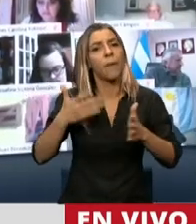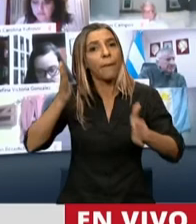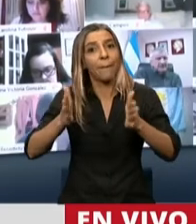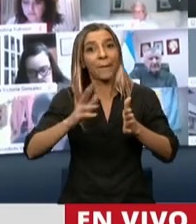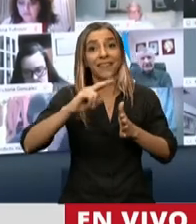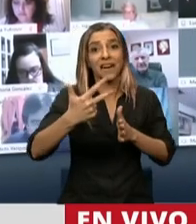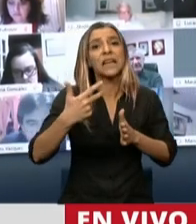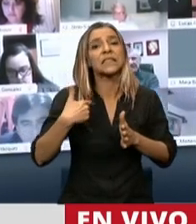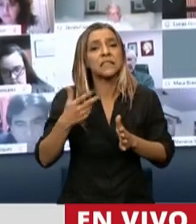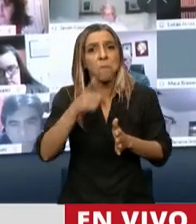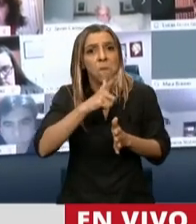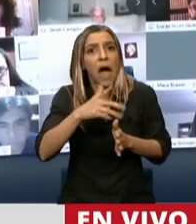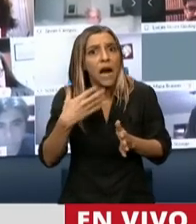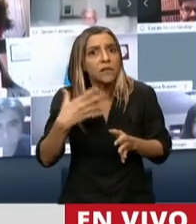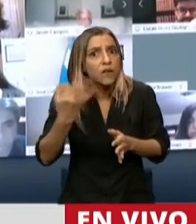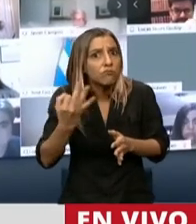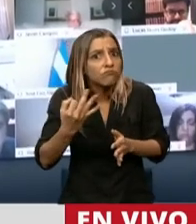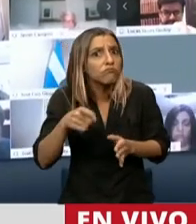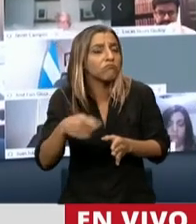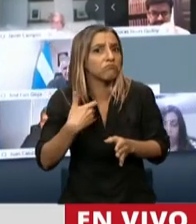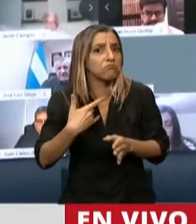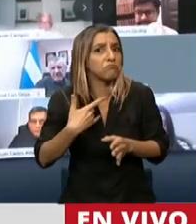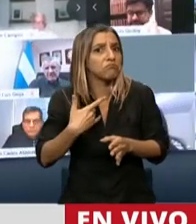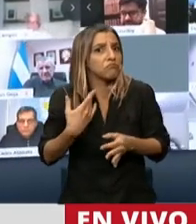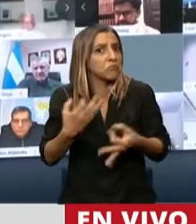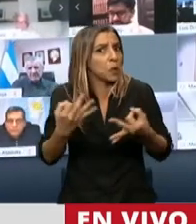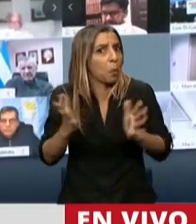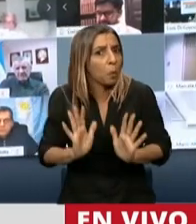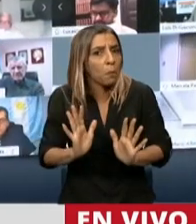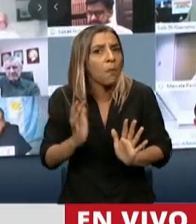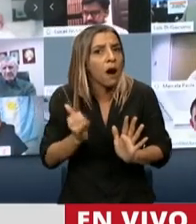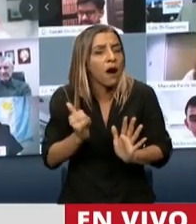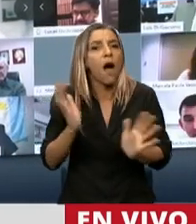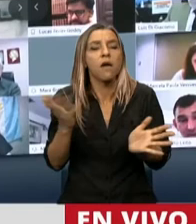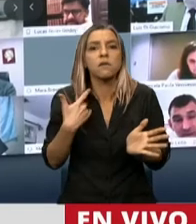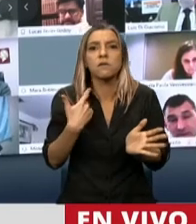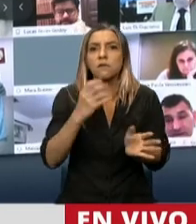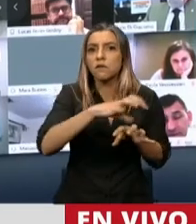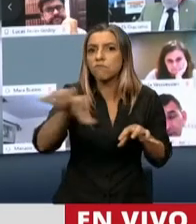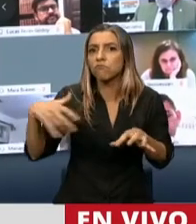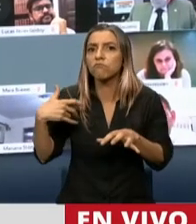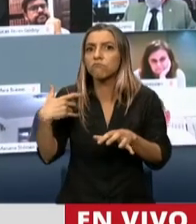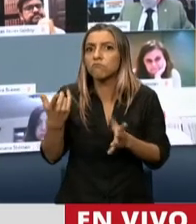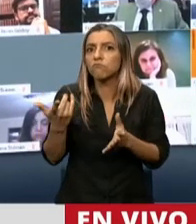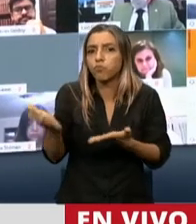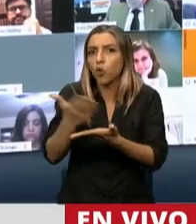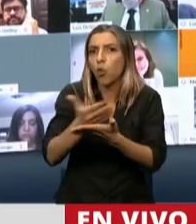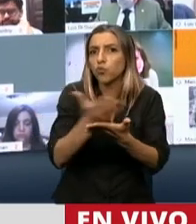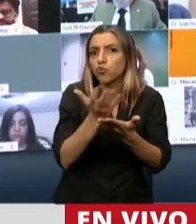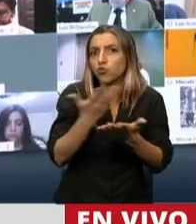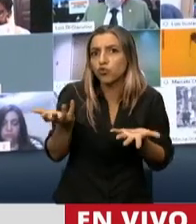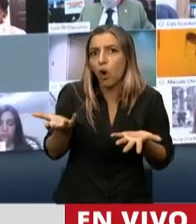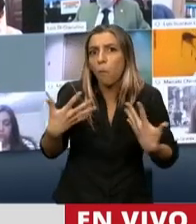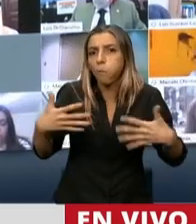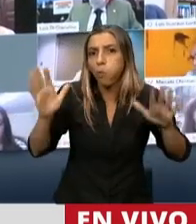terminen siendo efectivas, todas terminen siendo seguras y todas estas industrias puedan producir a capacidad máxima estas